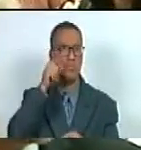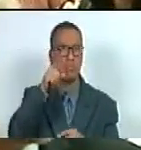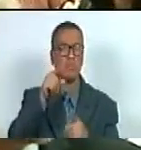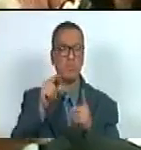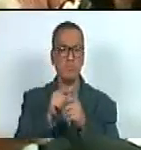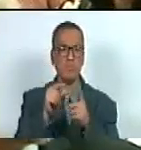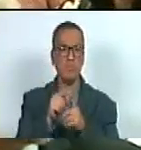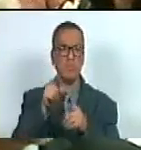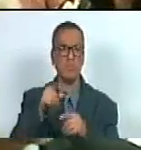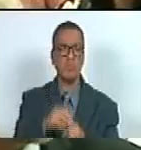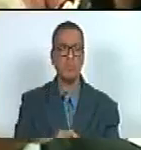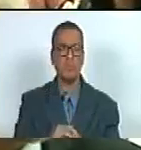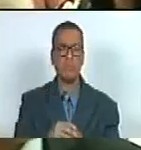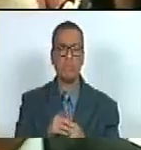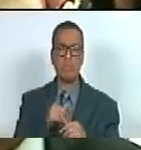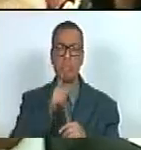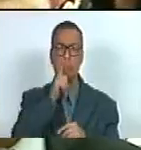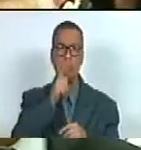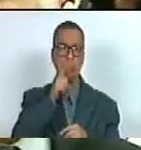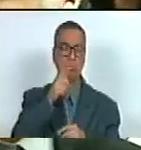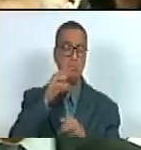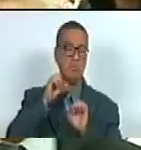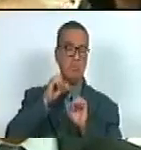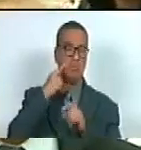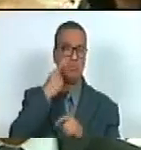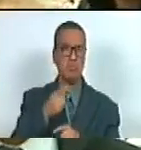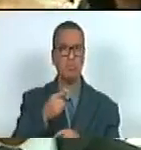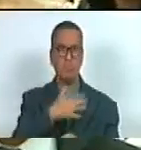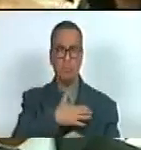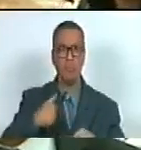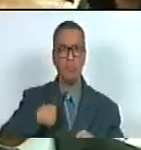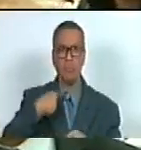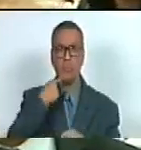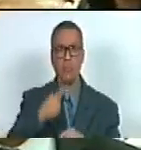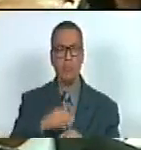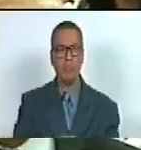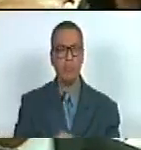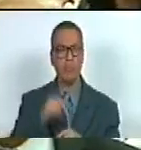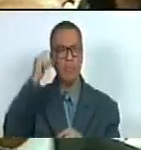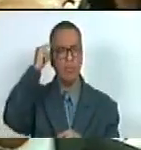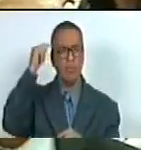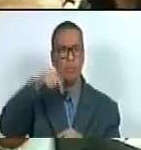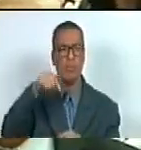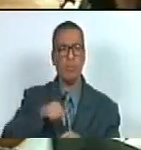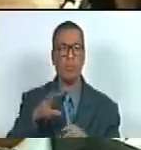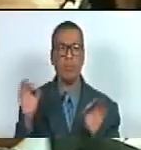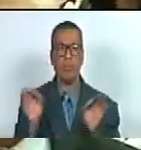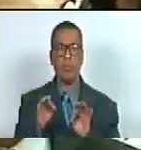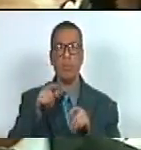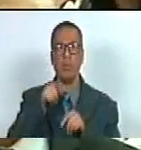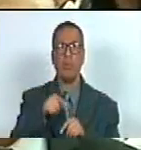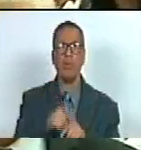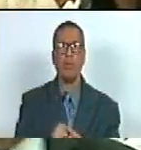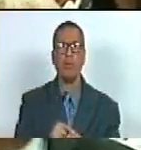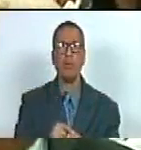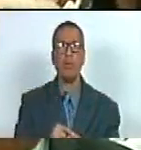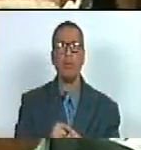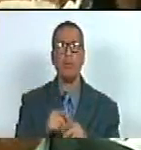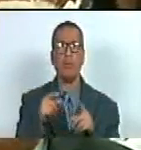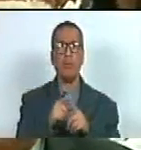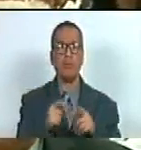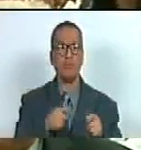palabras aberrantes quiero decirles que hoy no es nada más y nada menos que otra vez el